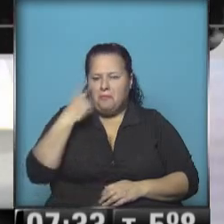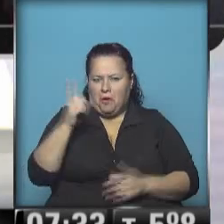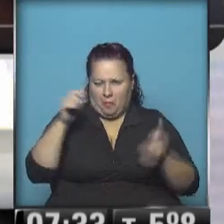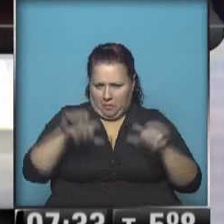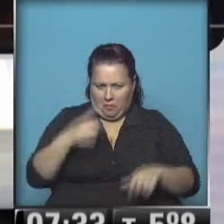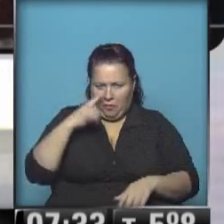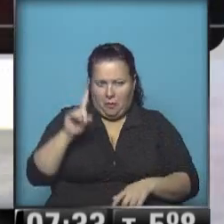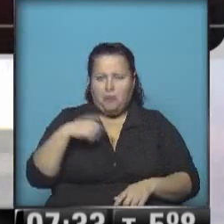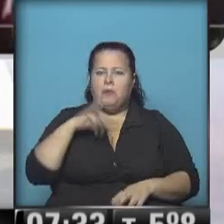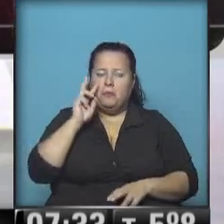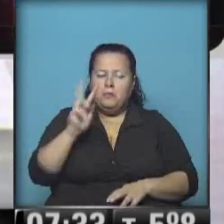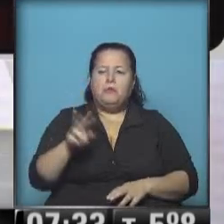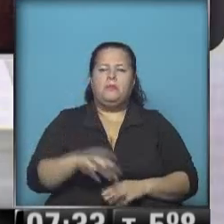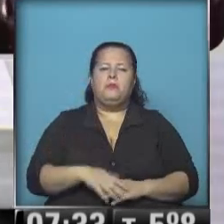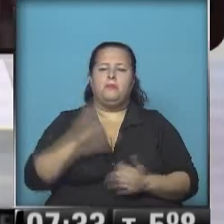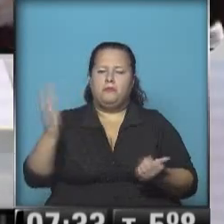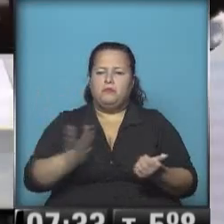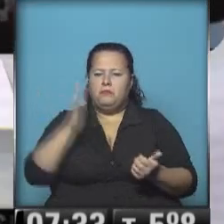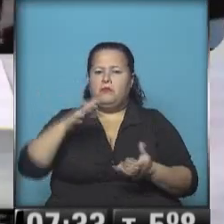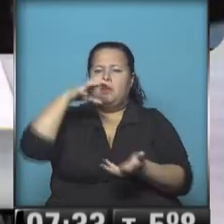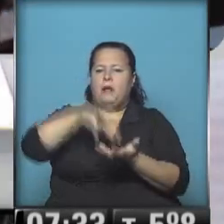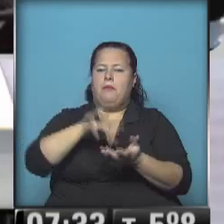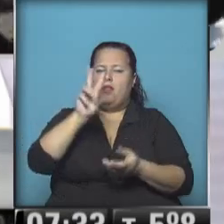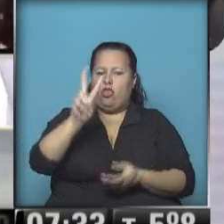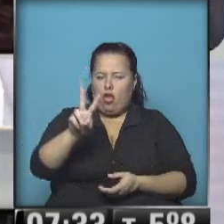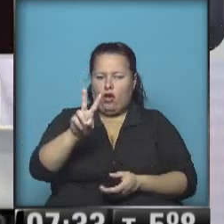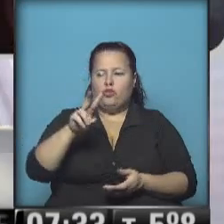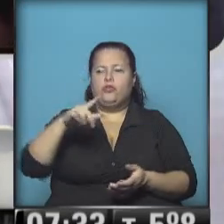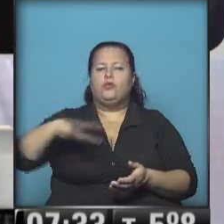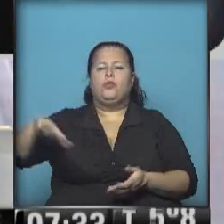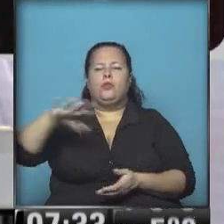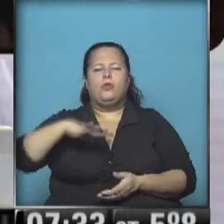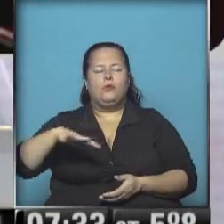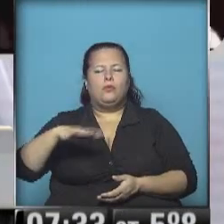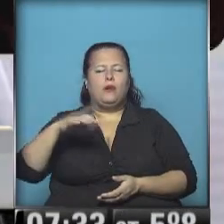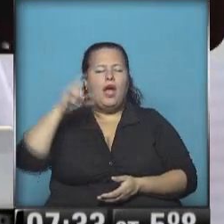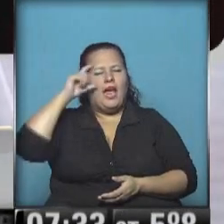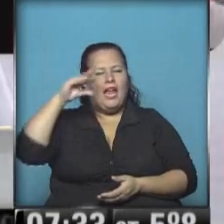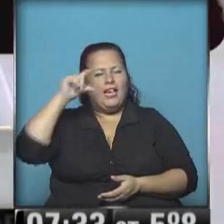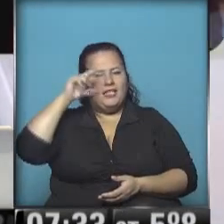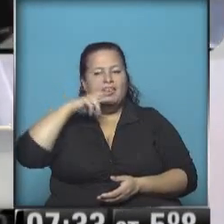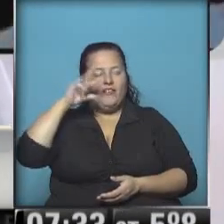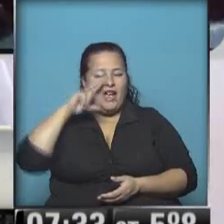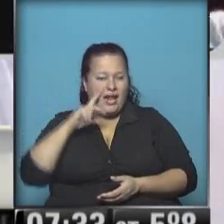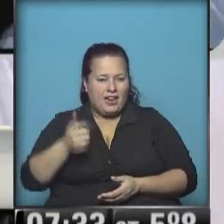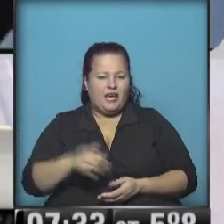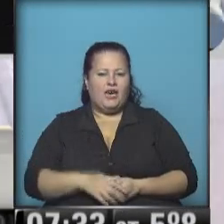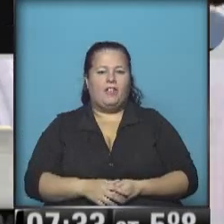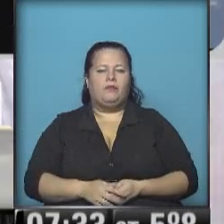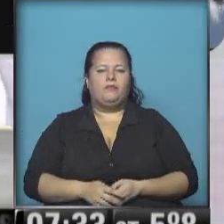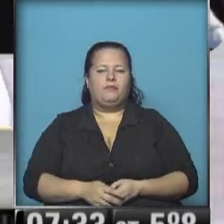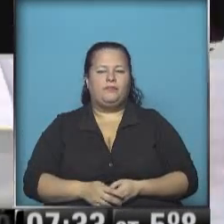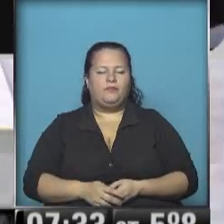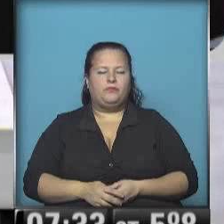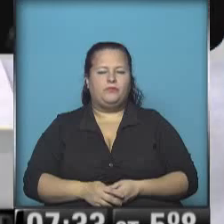porque de hecho siempre venimos hablando, donde está, por ejemplo, en la planta 2 del Partido Distrito, estaba en Echeverría. Siempre estuvimos hace años, pero